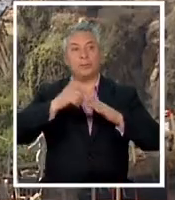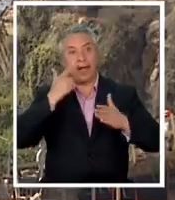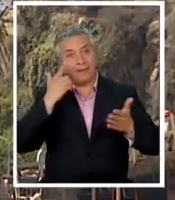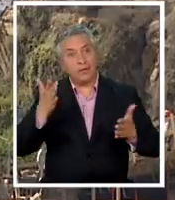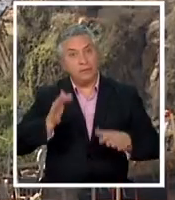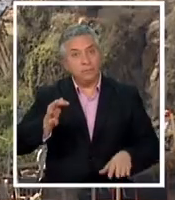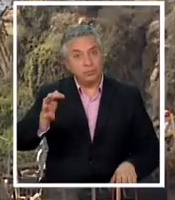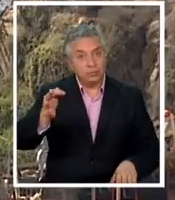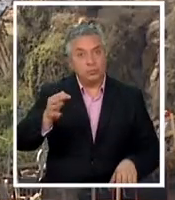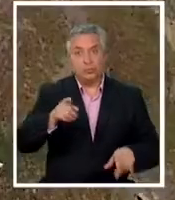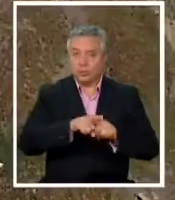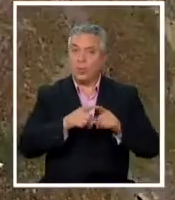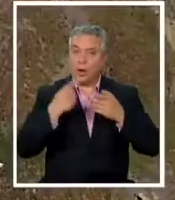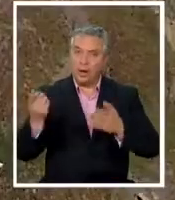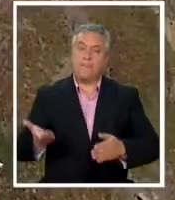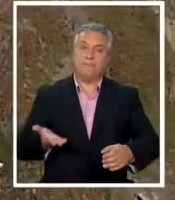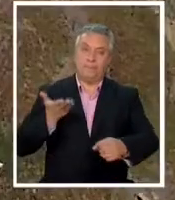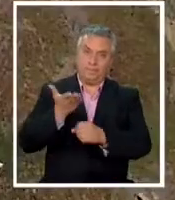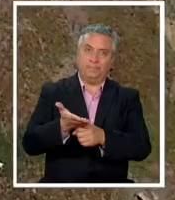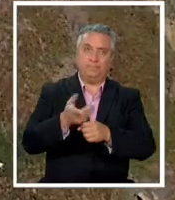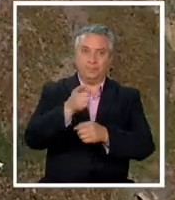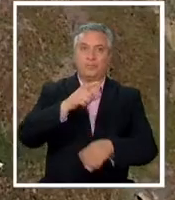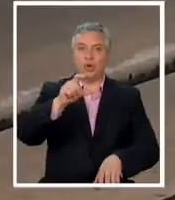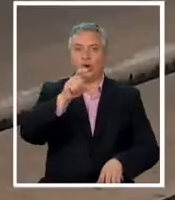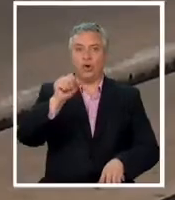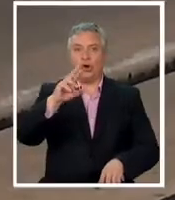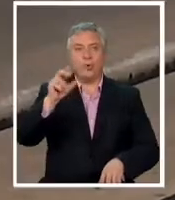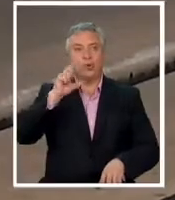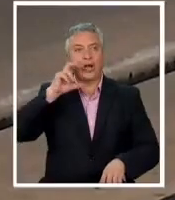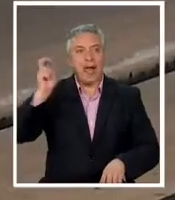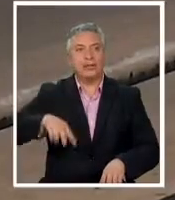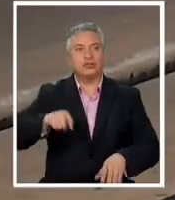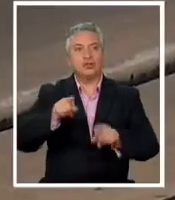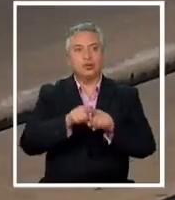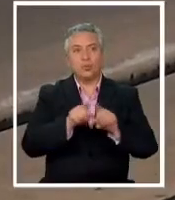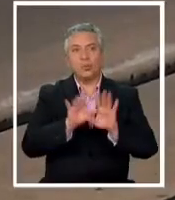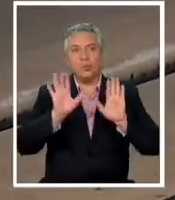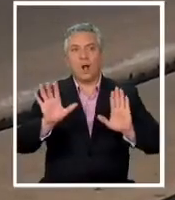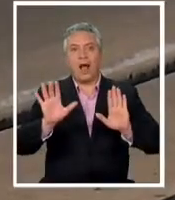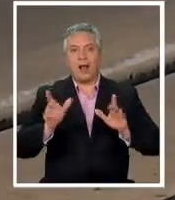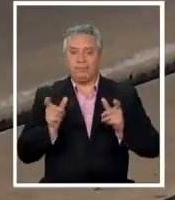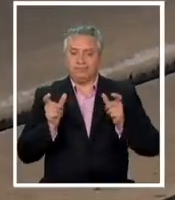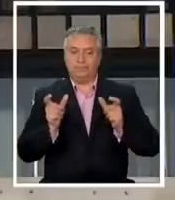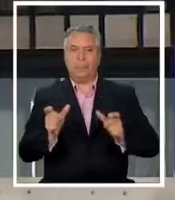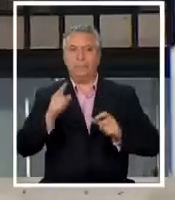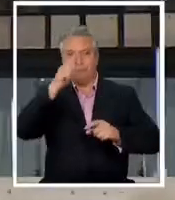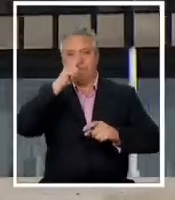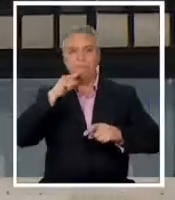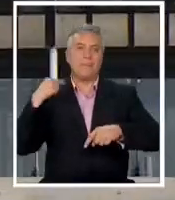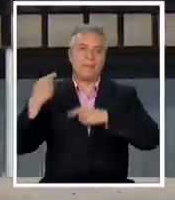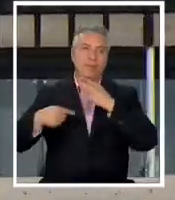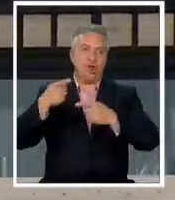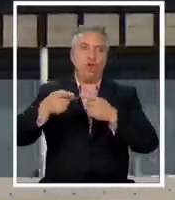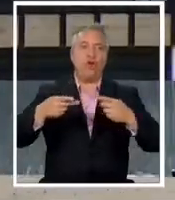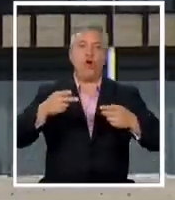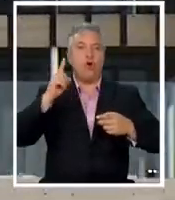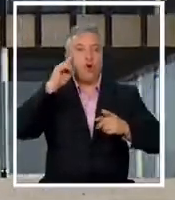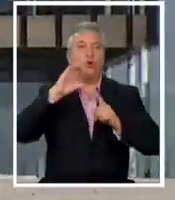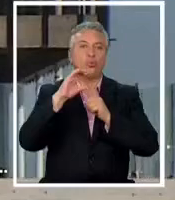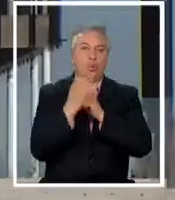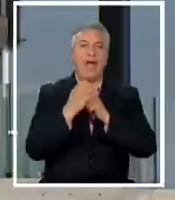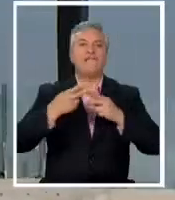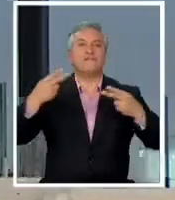un recurso de protección presentado por la corporación pro defensa del patrimonio histórico y cultural de Viña del Mar fue acogido